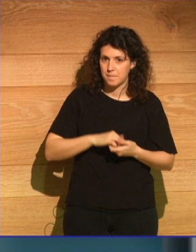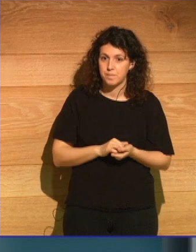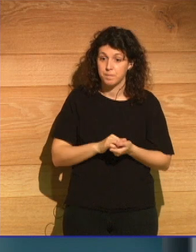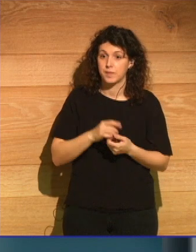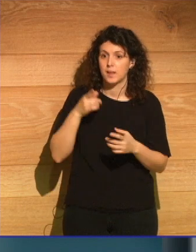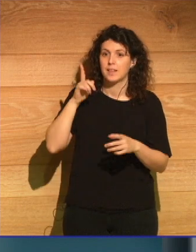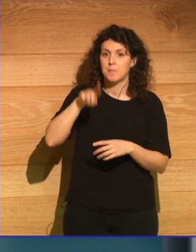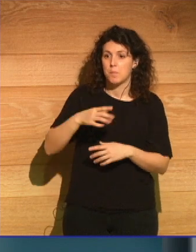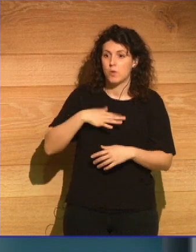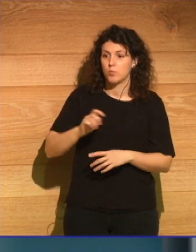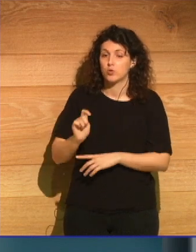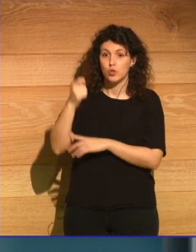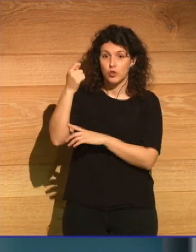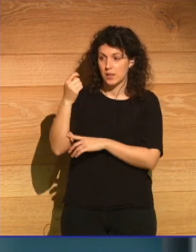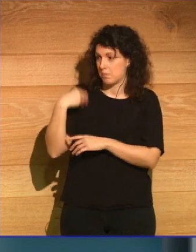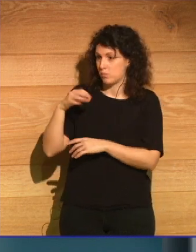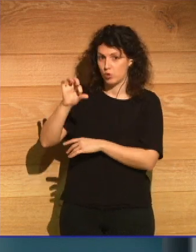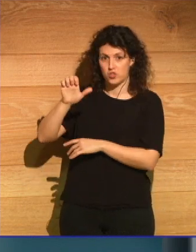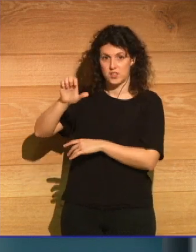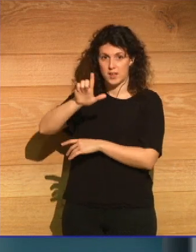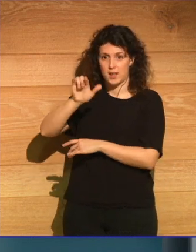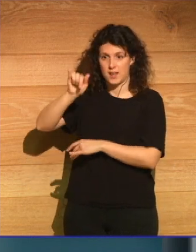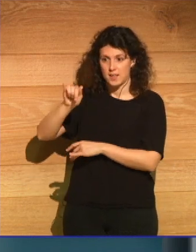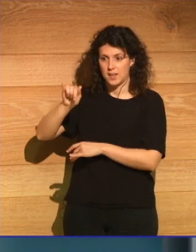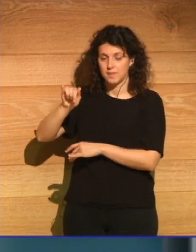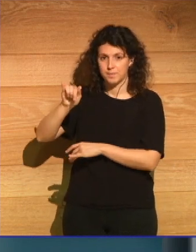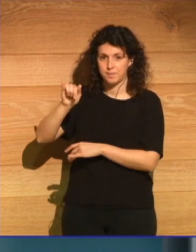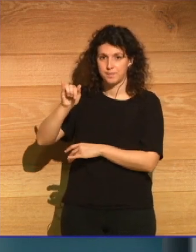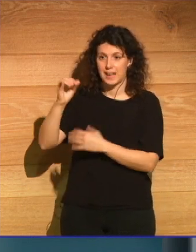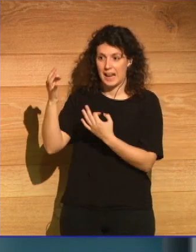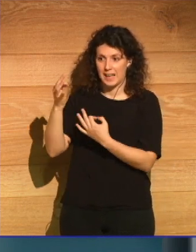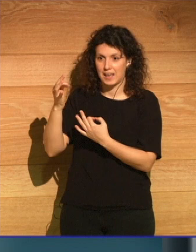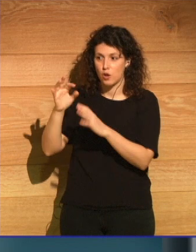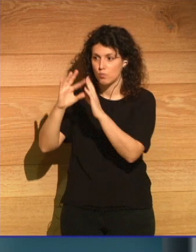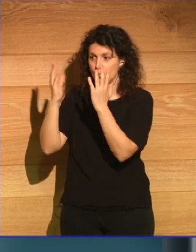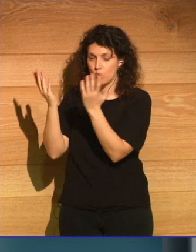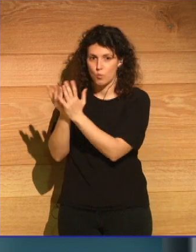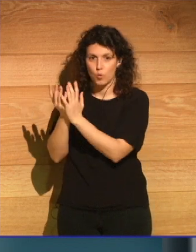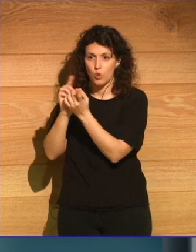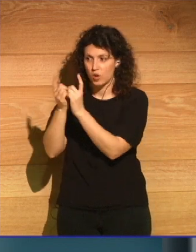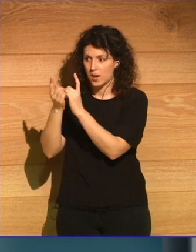atrapar, como hizo Shelley, el resplandor de un mundo remoto.